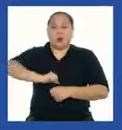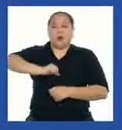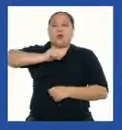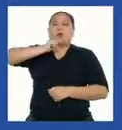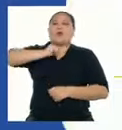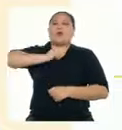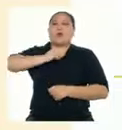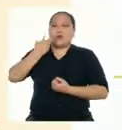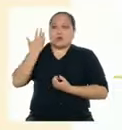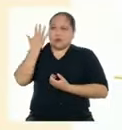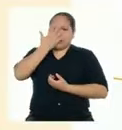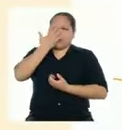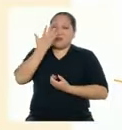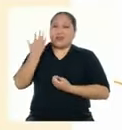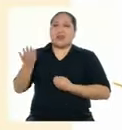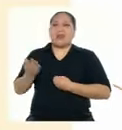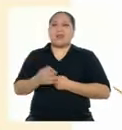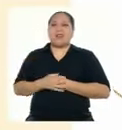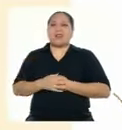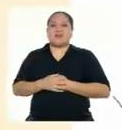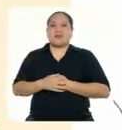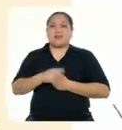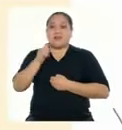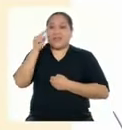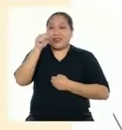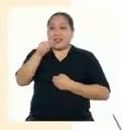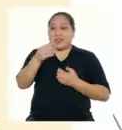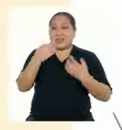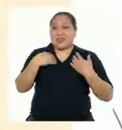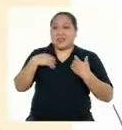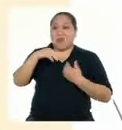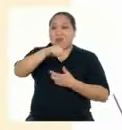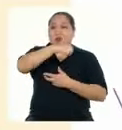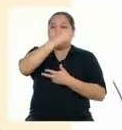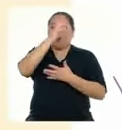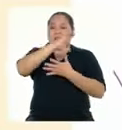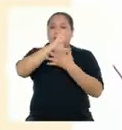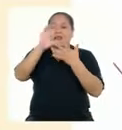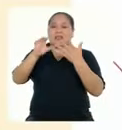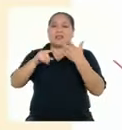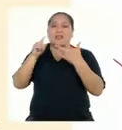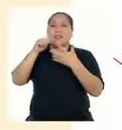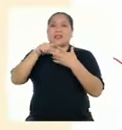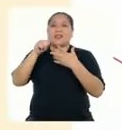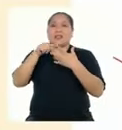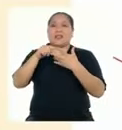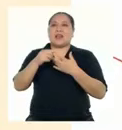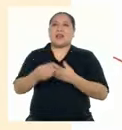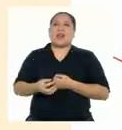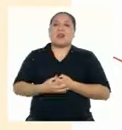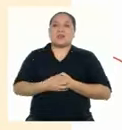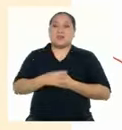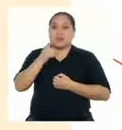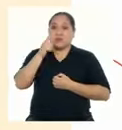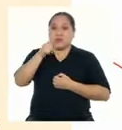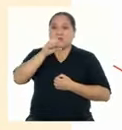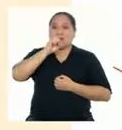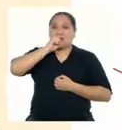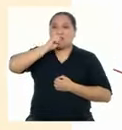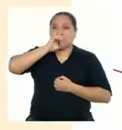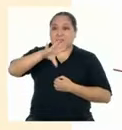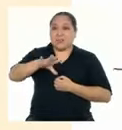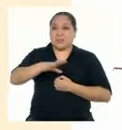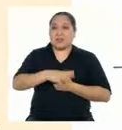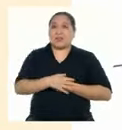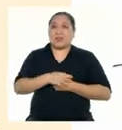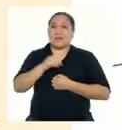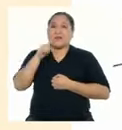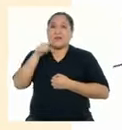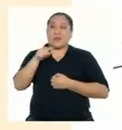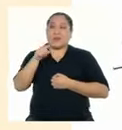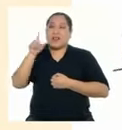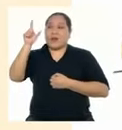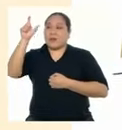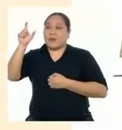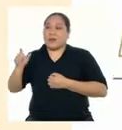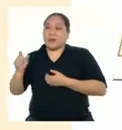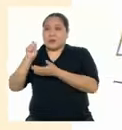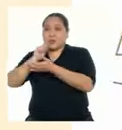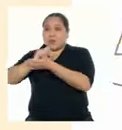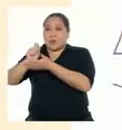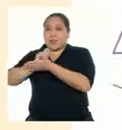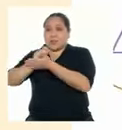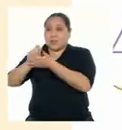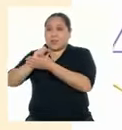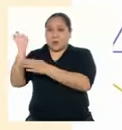raíces Allí tenemos otra característica Como has mencionado, la o el